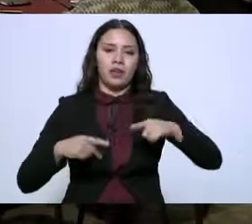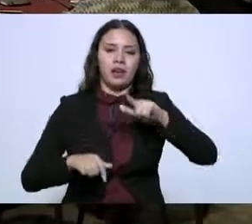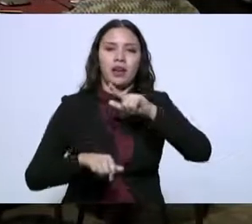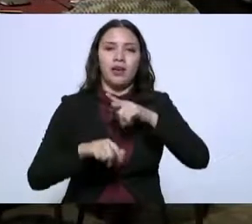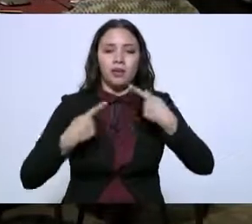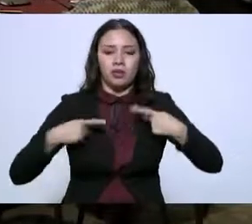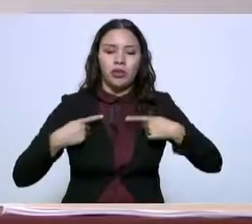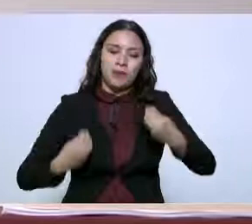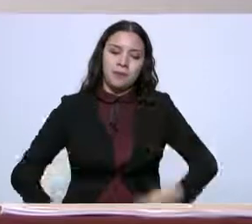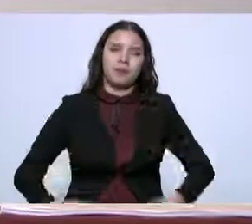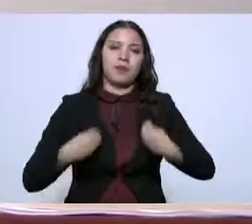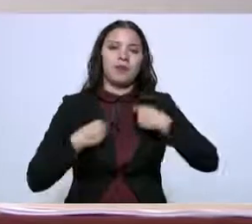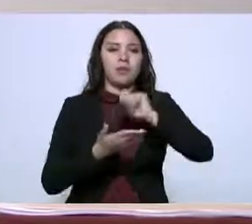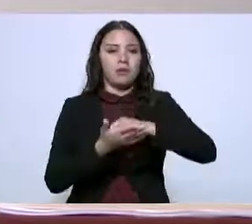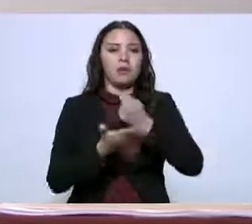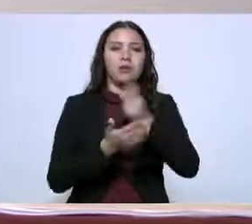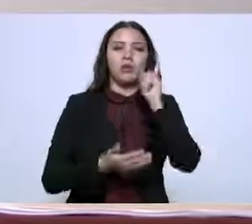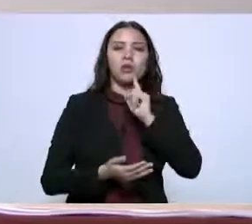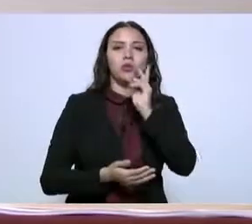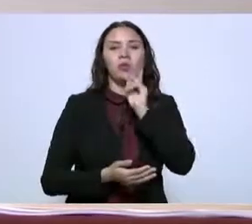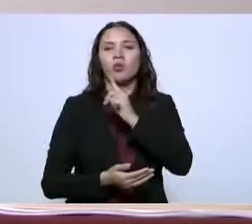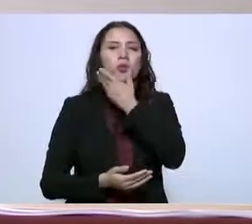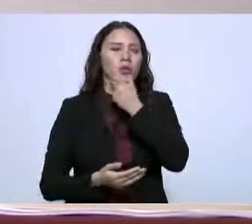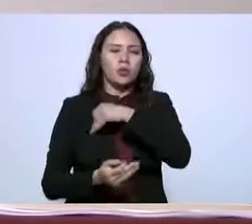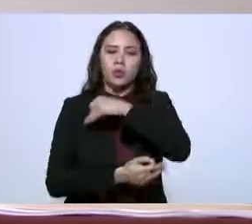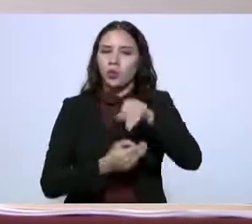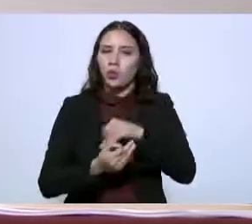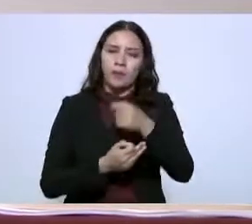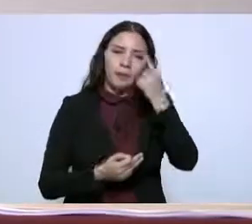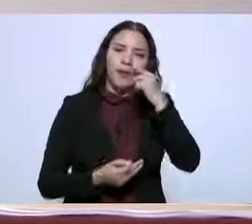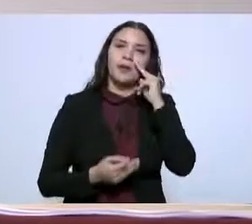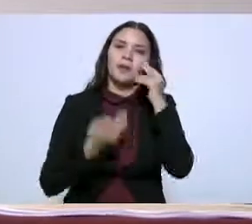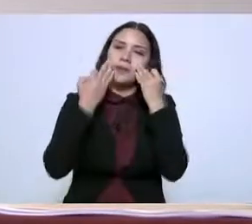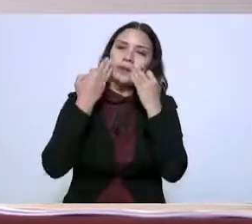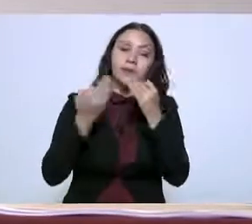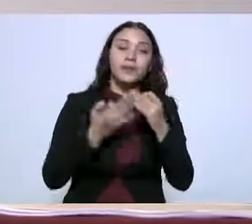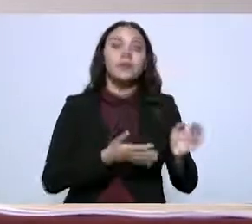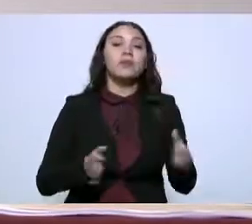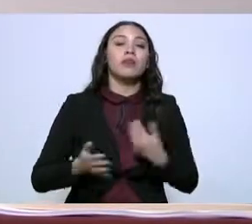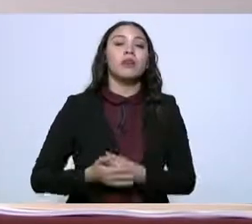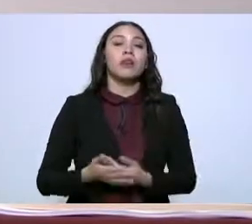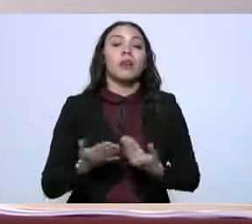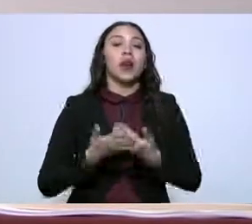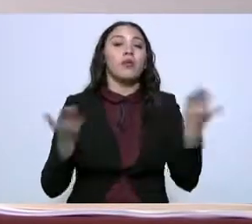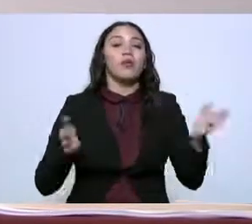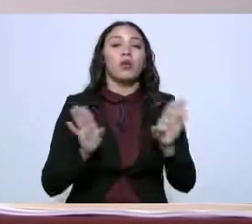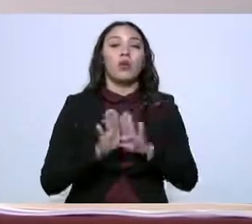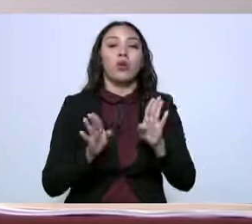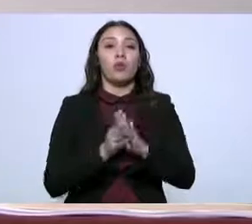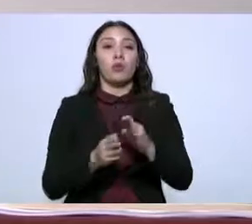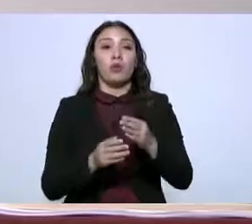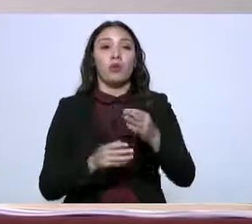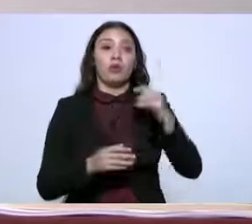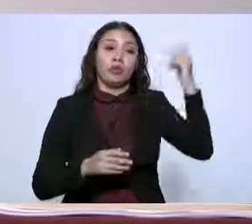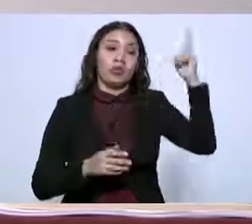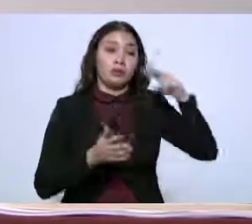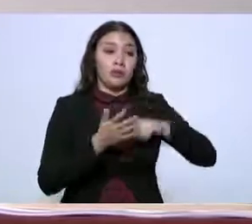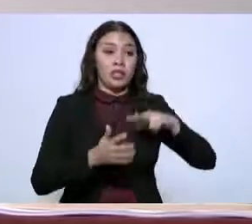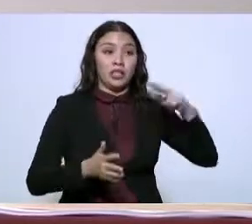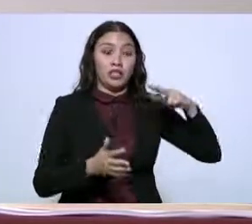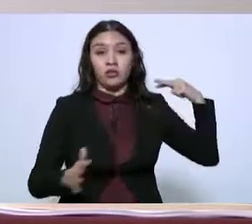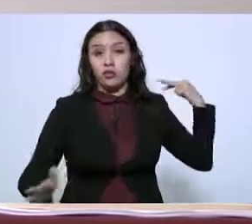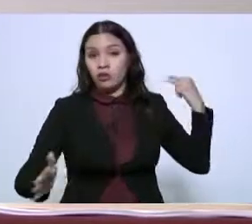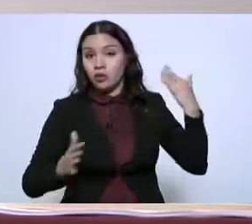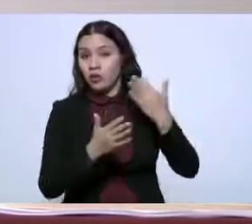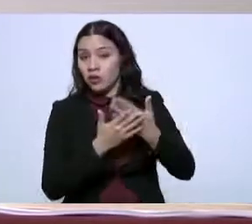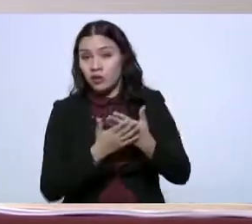tamaulipecas y que nos dejan aquí evidencia y constancia de esto no sólo a partir del 2018 sino también